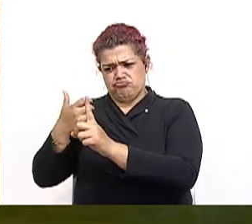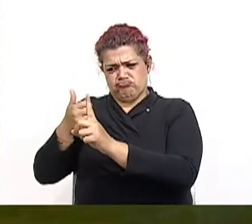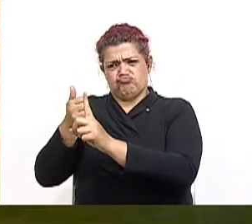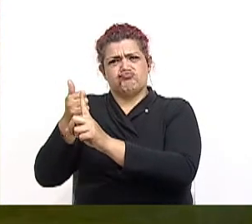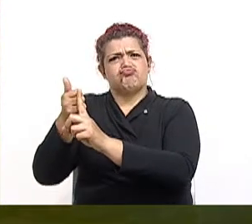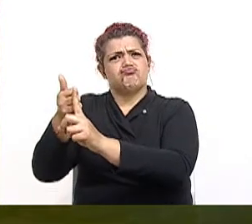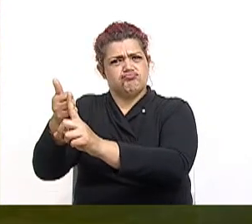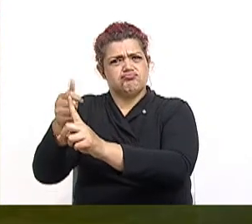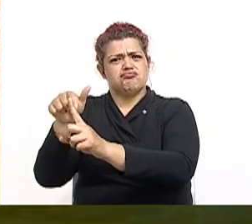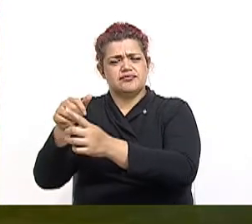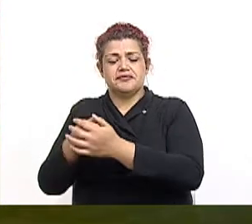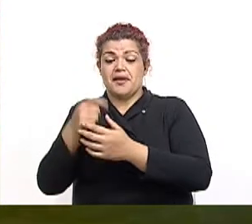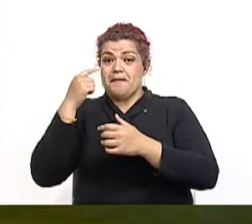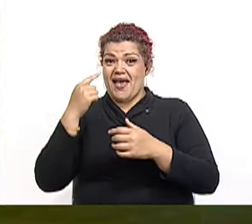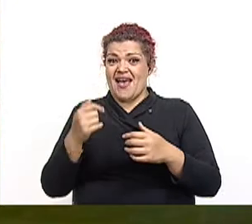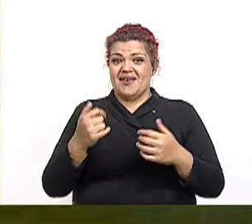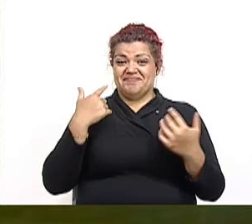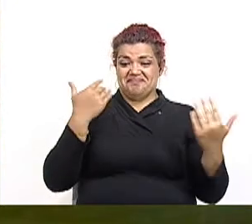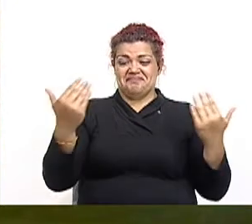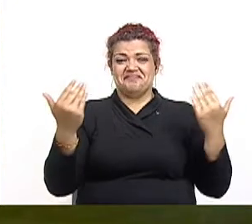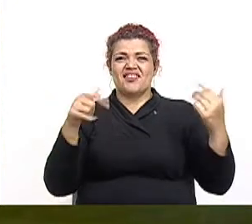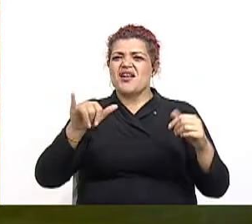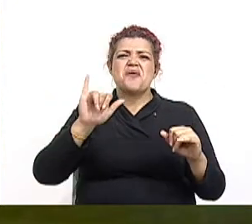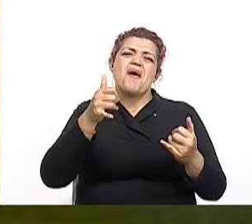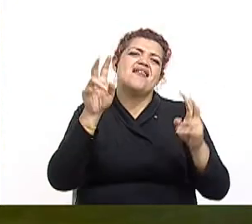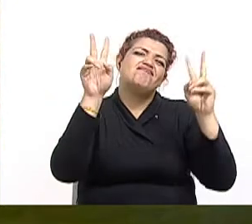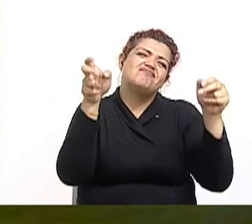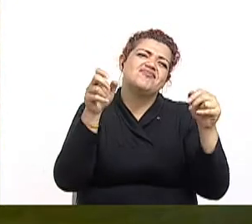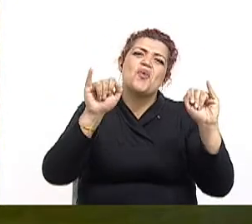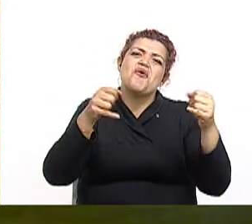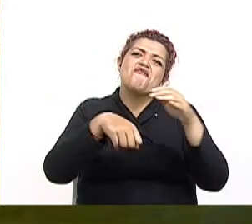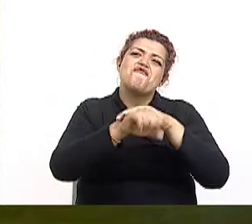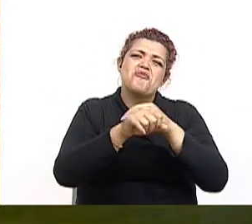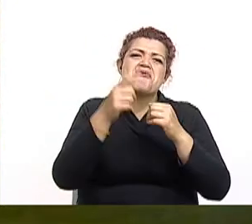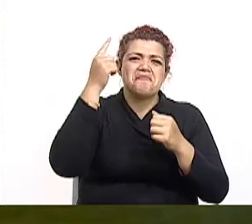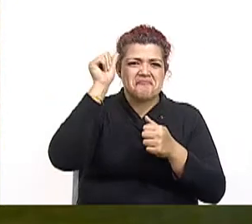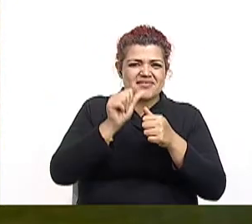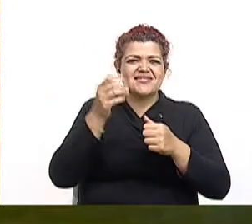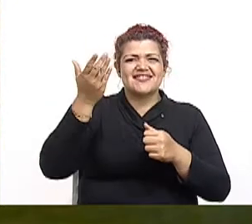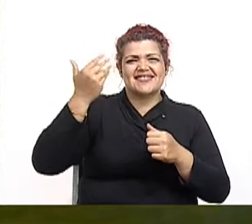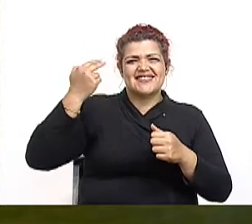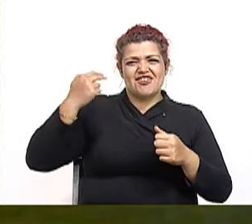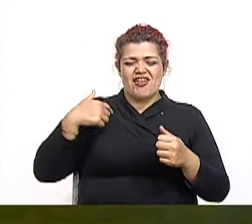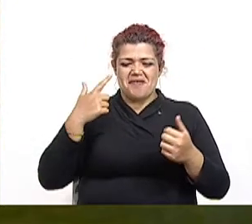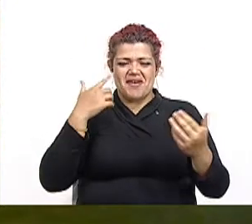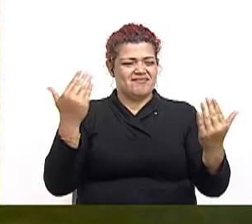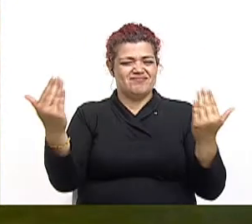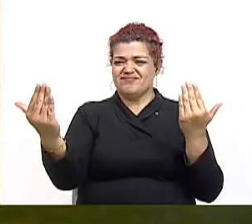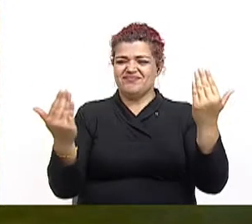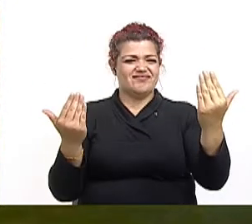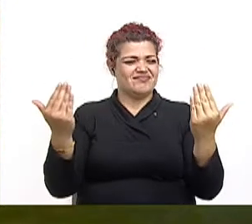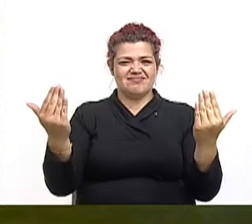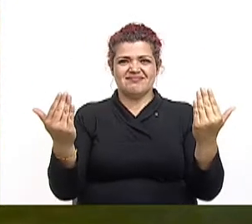reformistas. Gran juego estamos presenciando en esta bonita tarde, en esta lección.